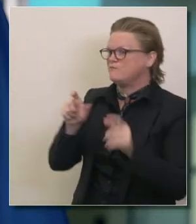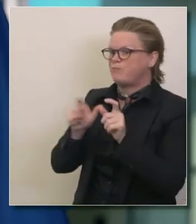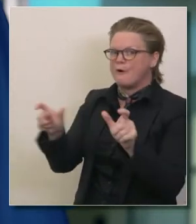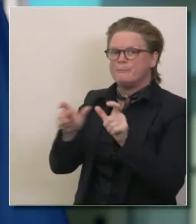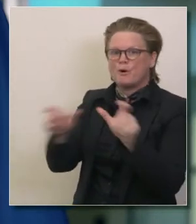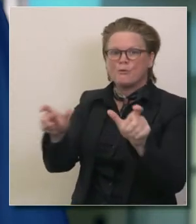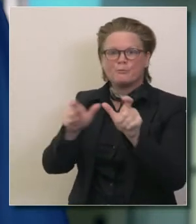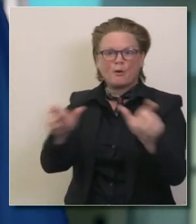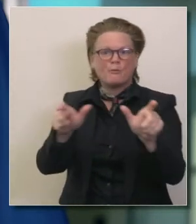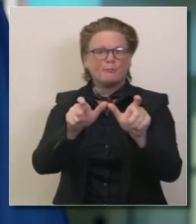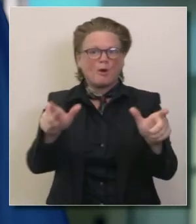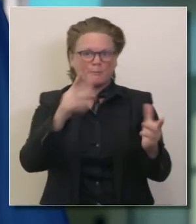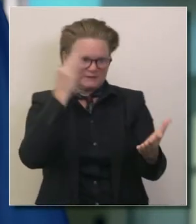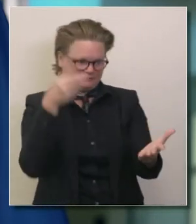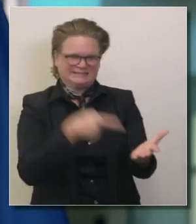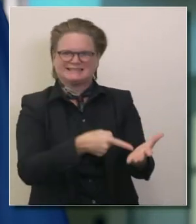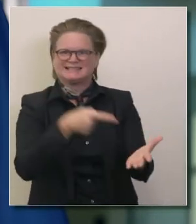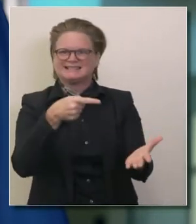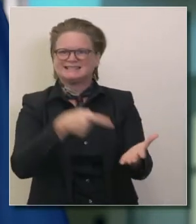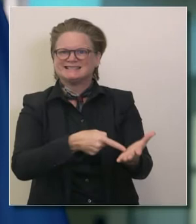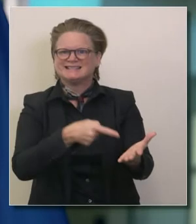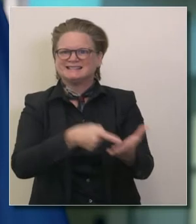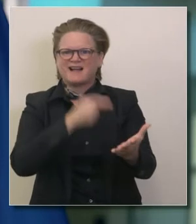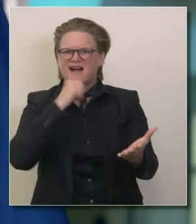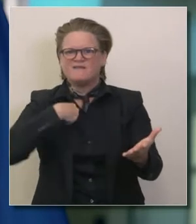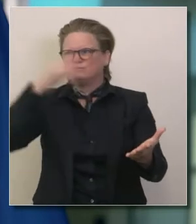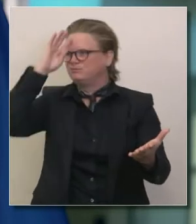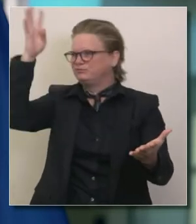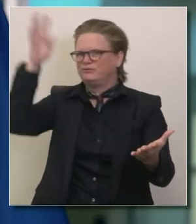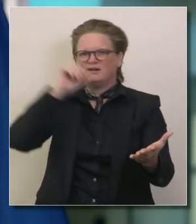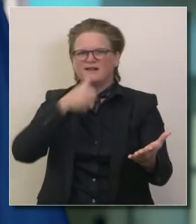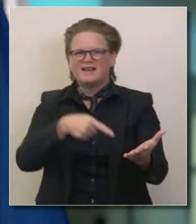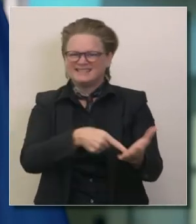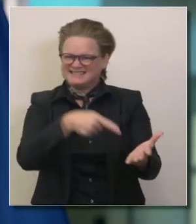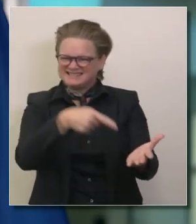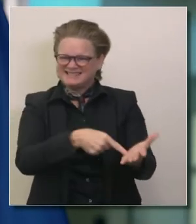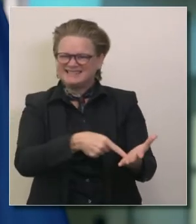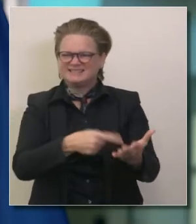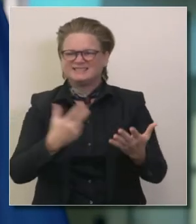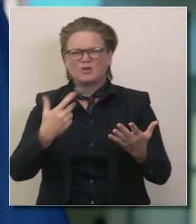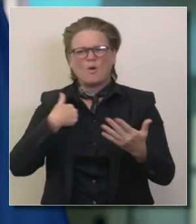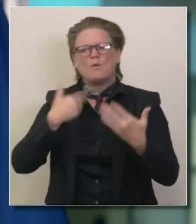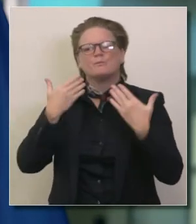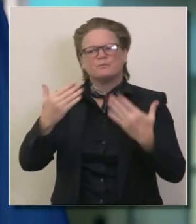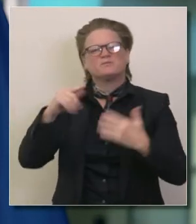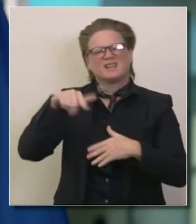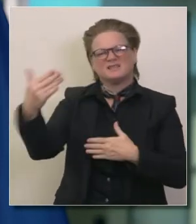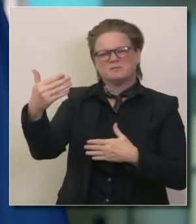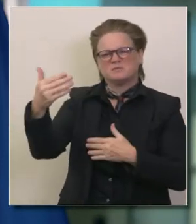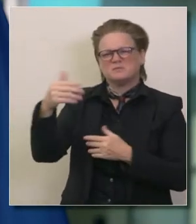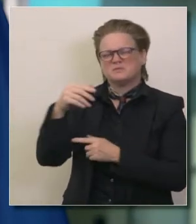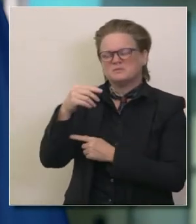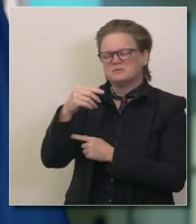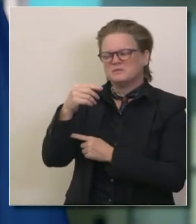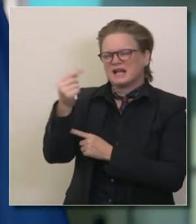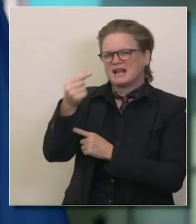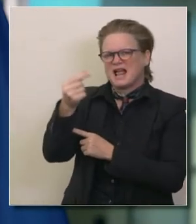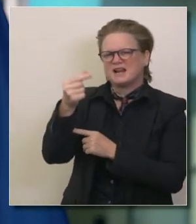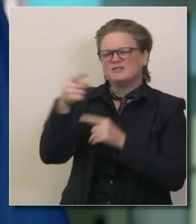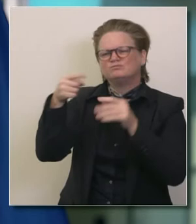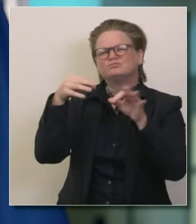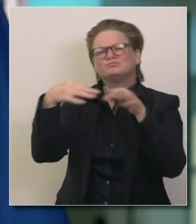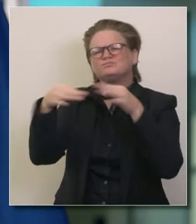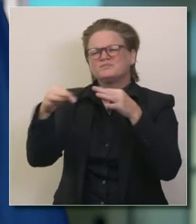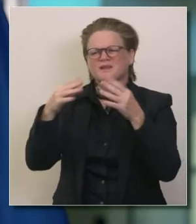sobre el cómo y con eso con mucho gusto le voy a permitir al doctor Galli que